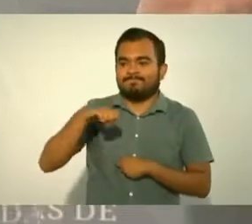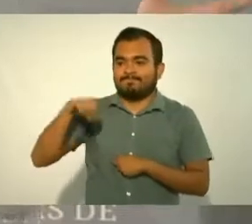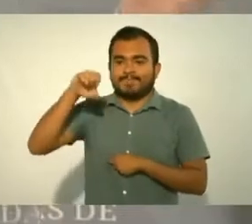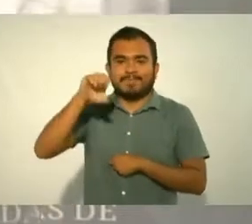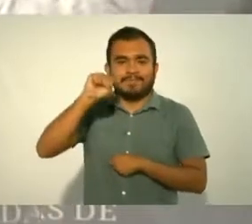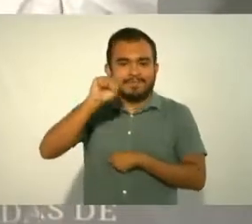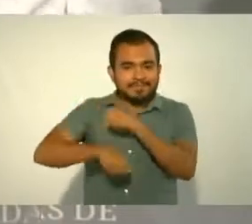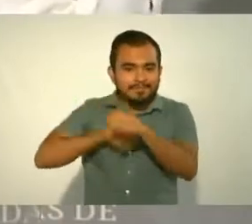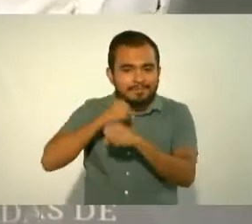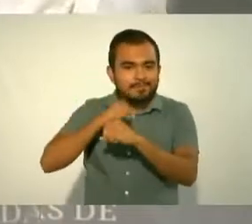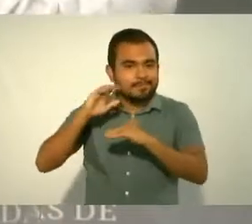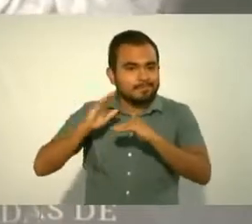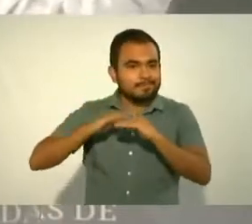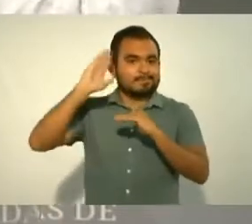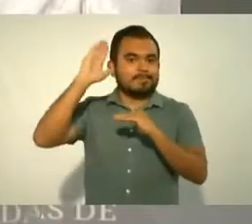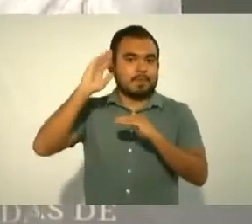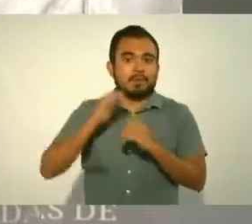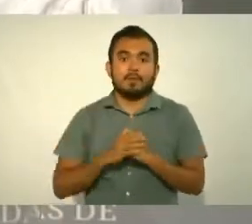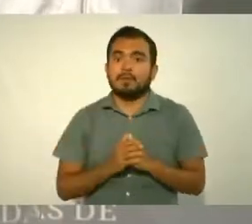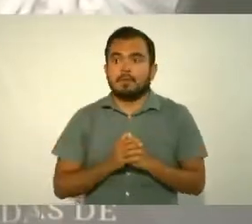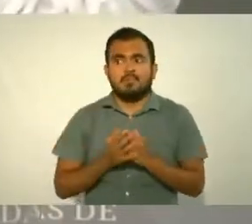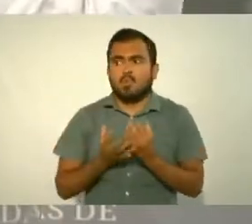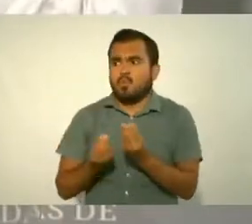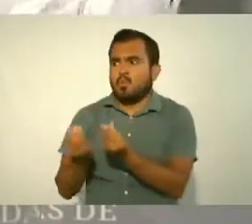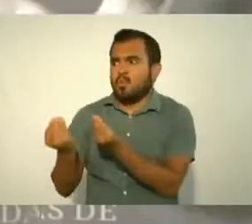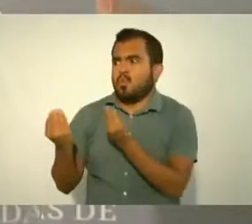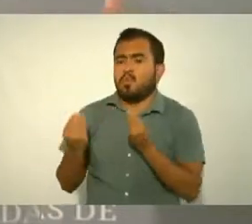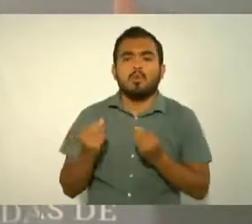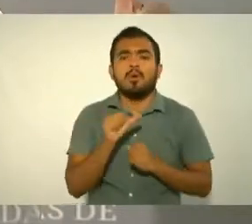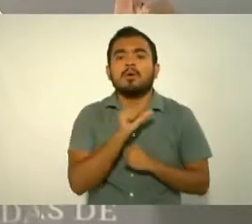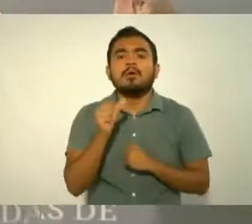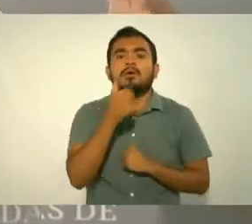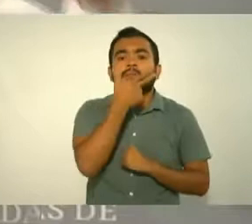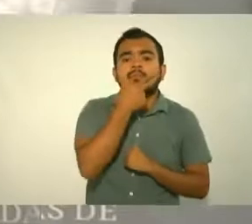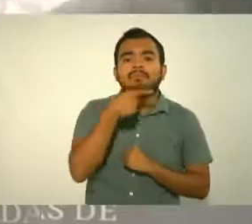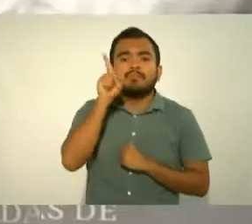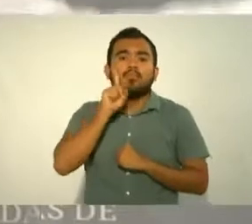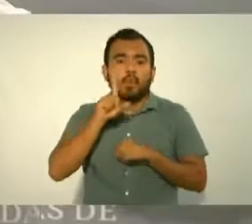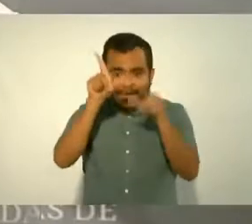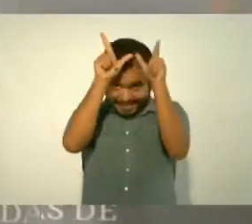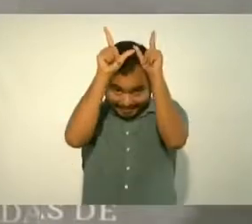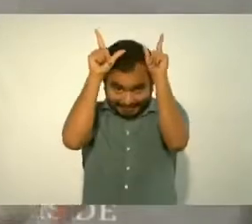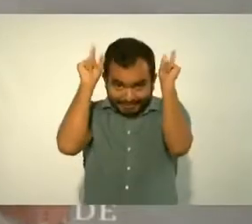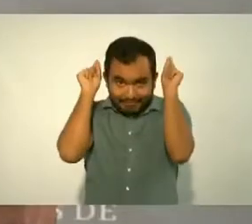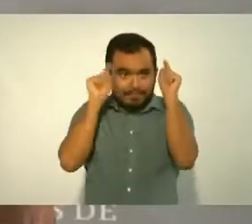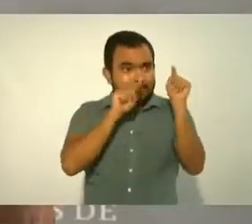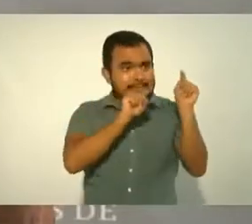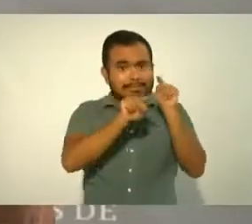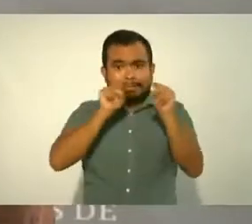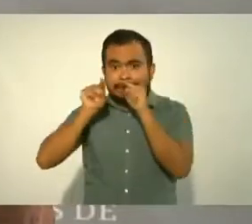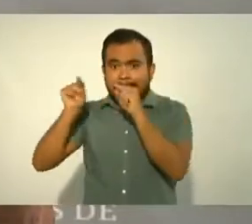miles, millones de enfermeros y de enfermeras en todos los hogares.